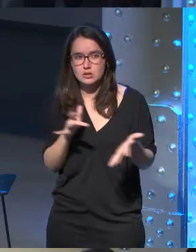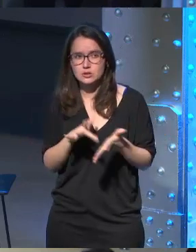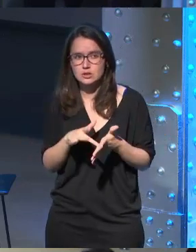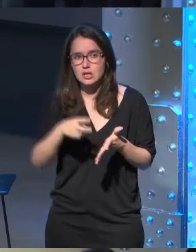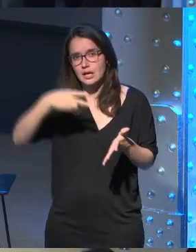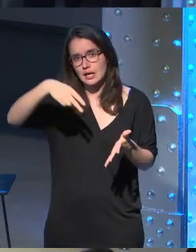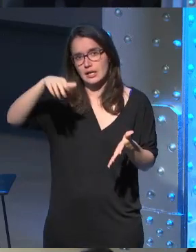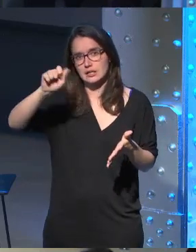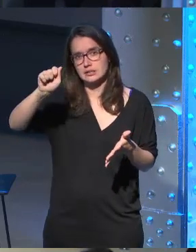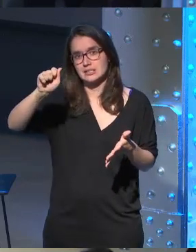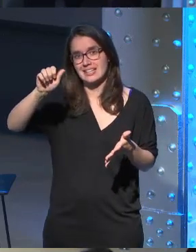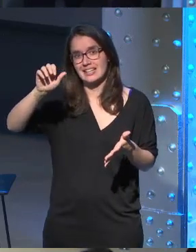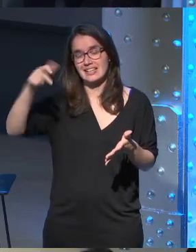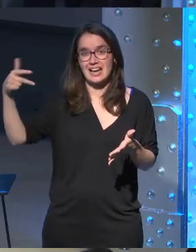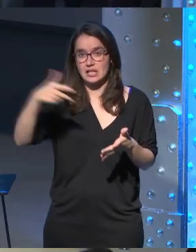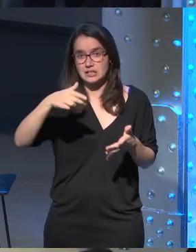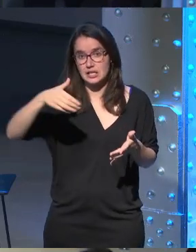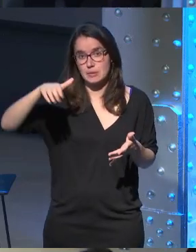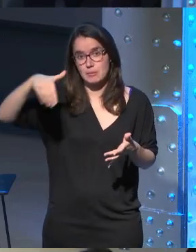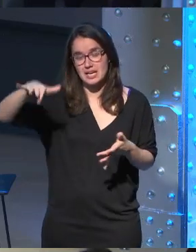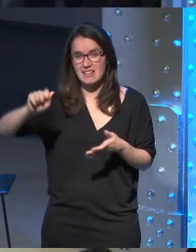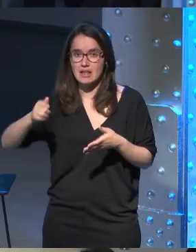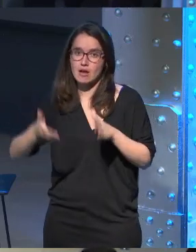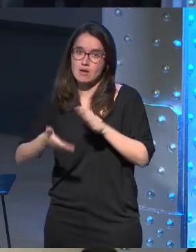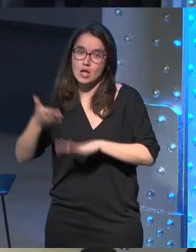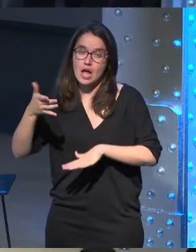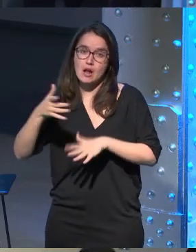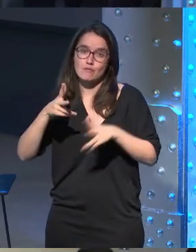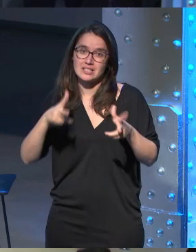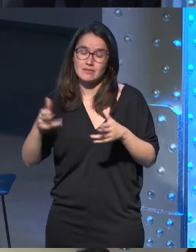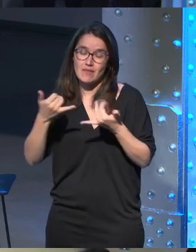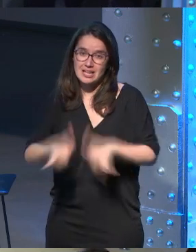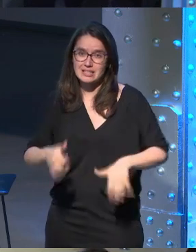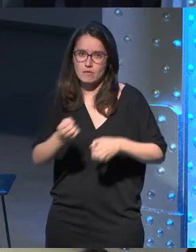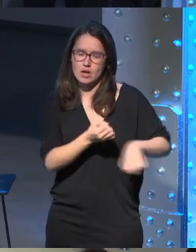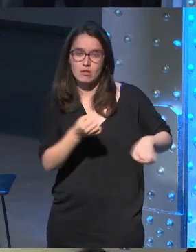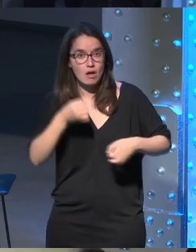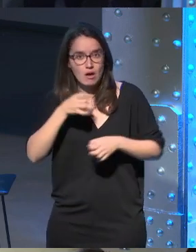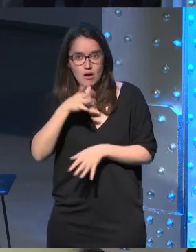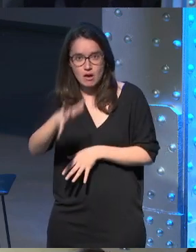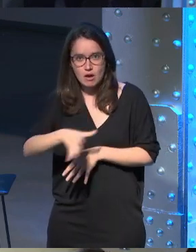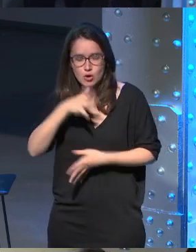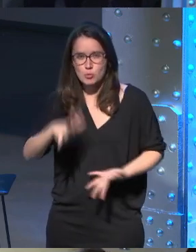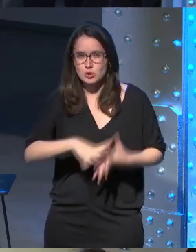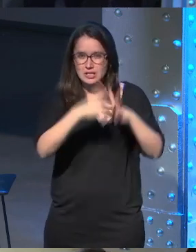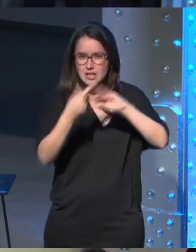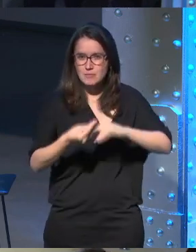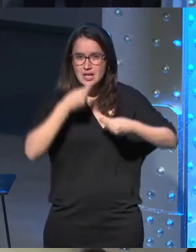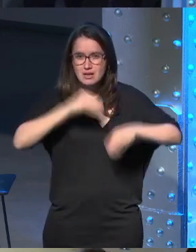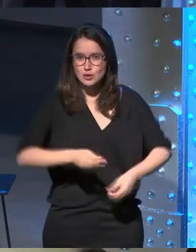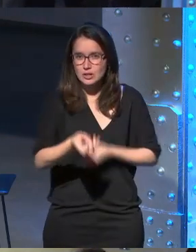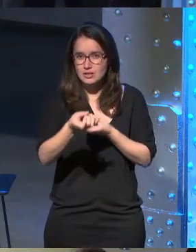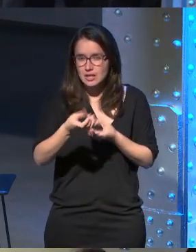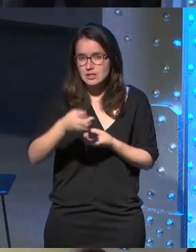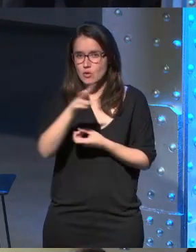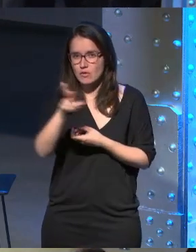Snatch y Melita a Venecia y la gente también alucinaba mucho con cómo adaptábamos el storytelling a